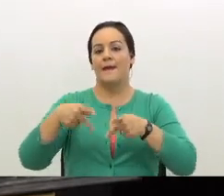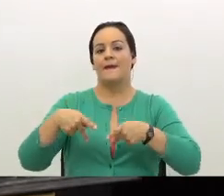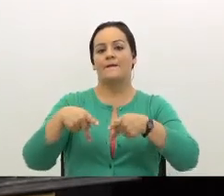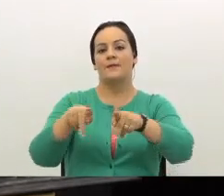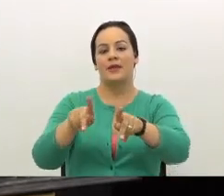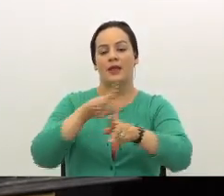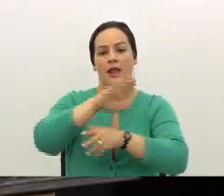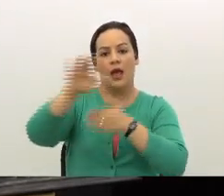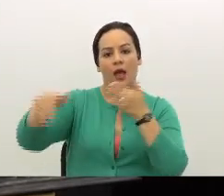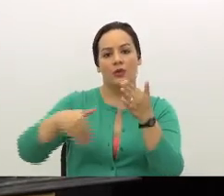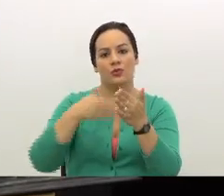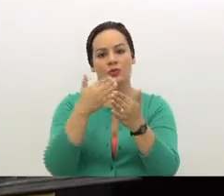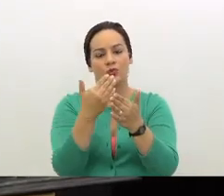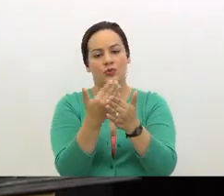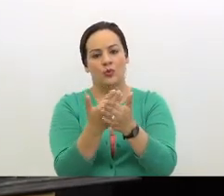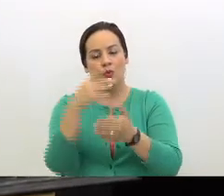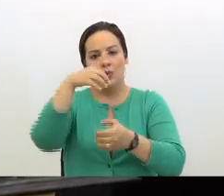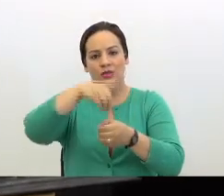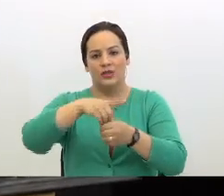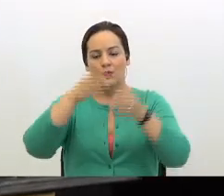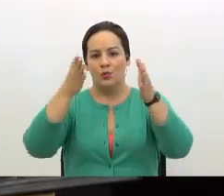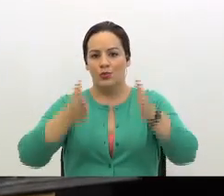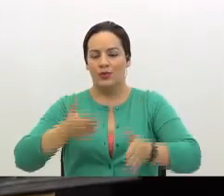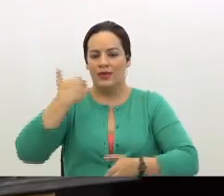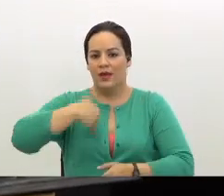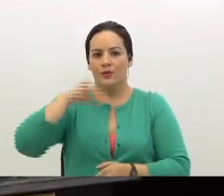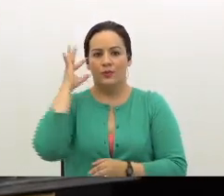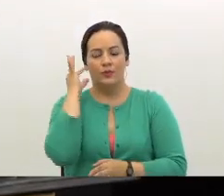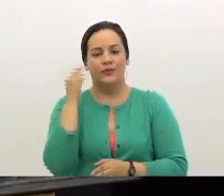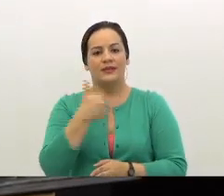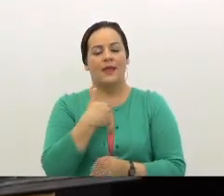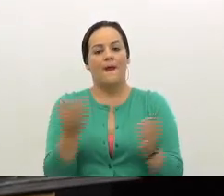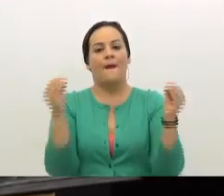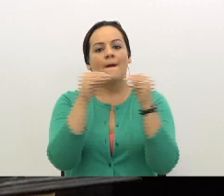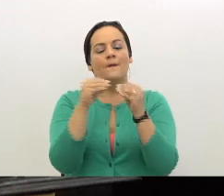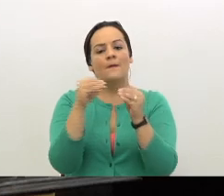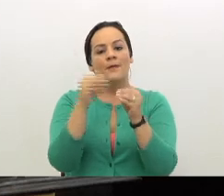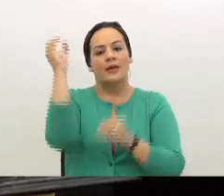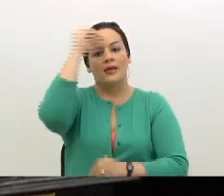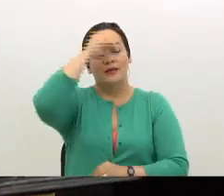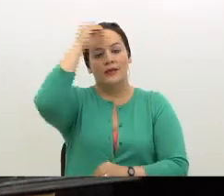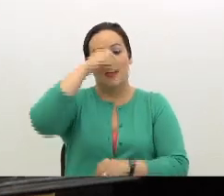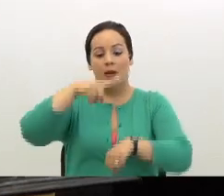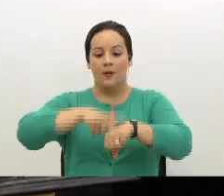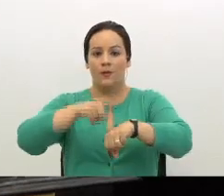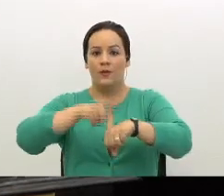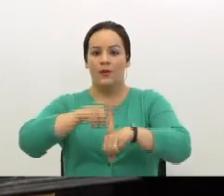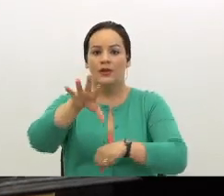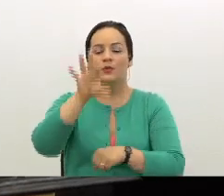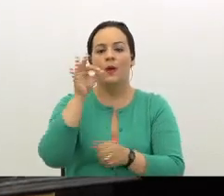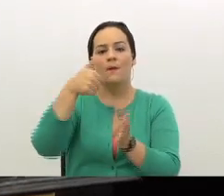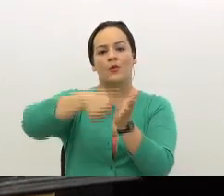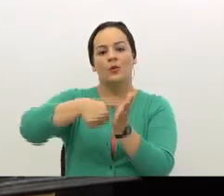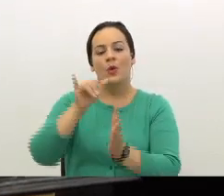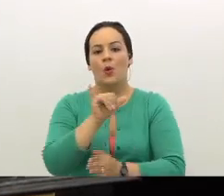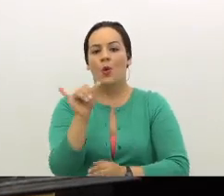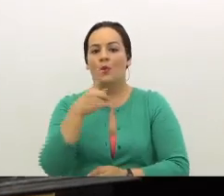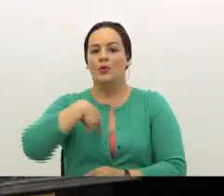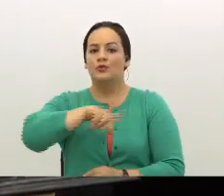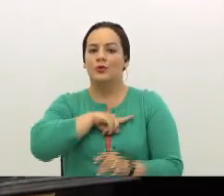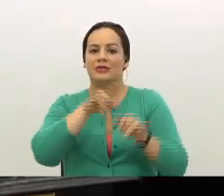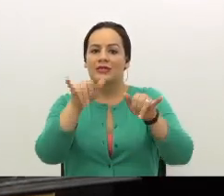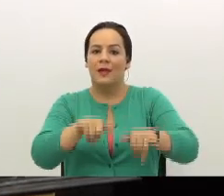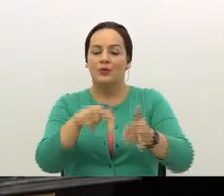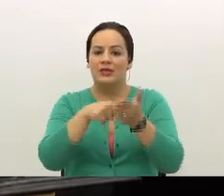a todas y a todos los diputados que tengan mayor criterio a la hora de escoger en votaciones como las que estamos. Esta